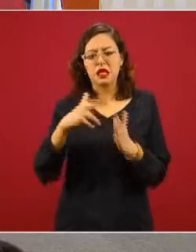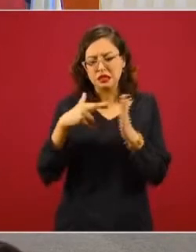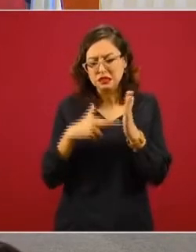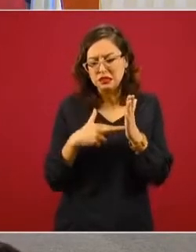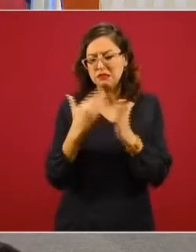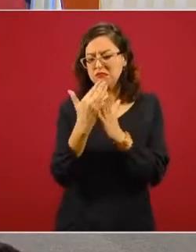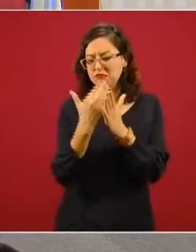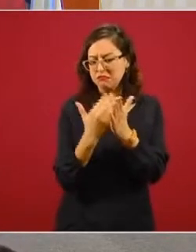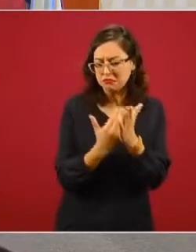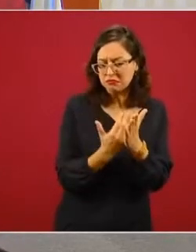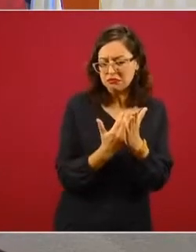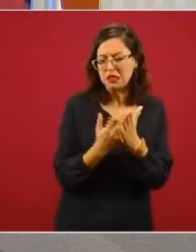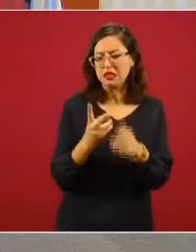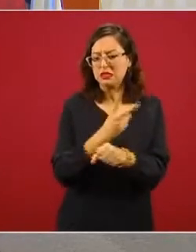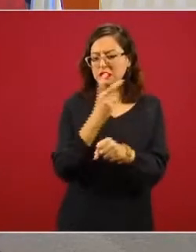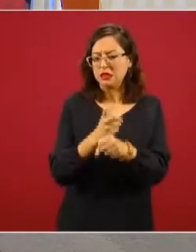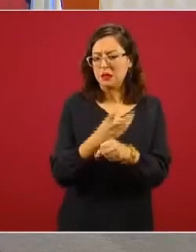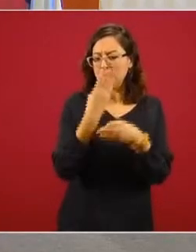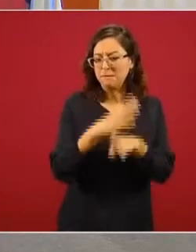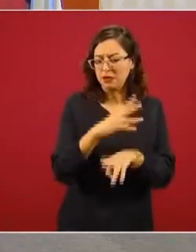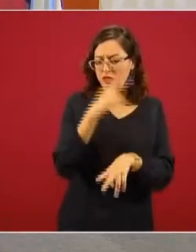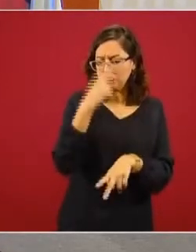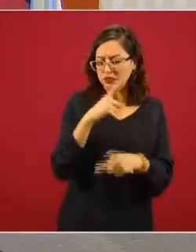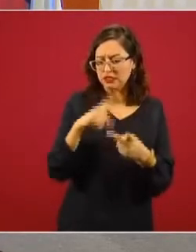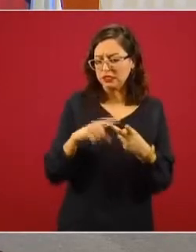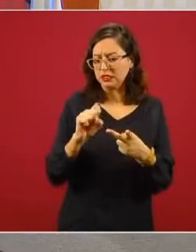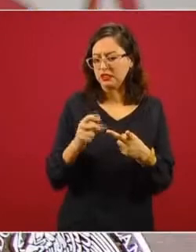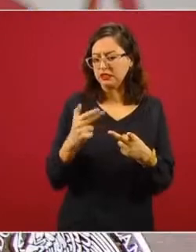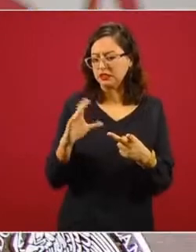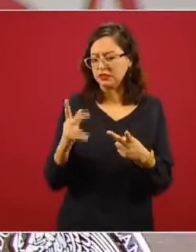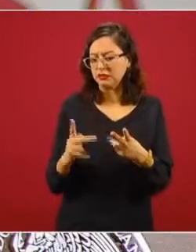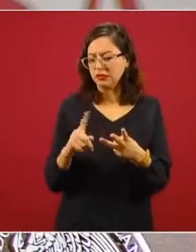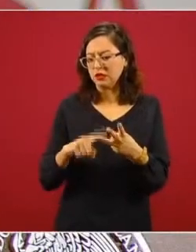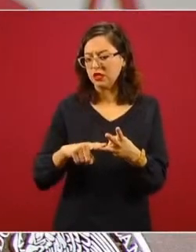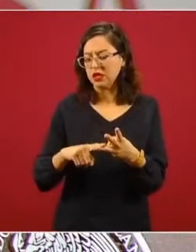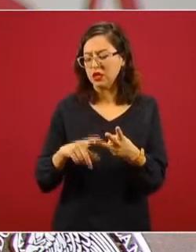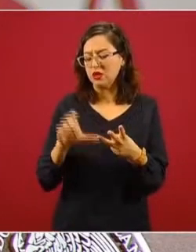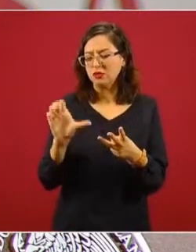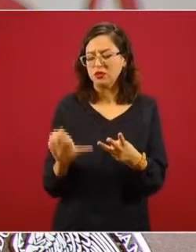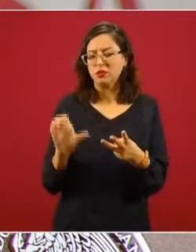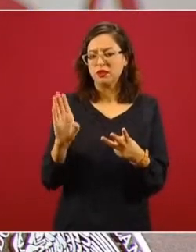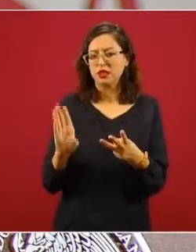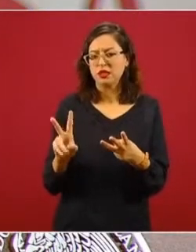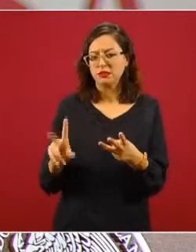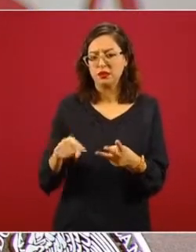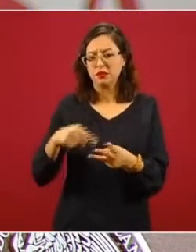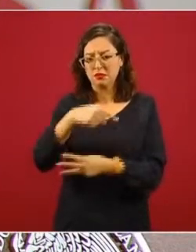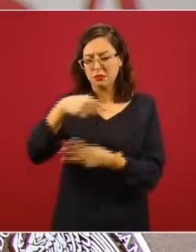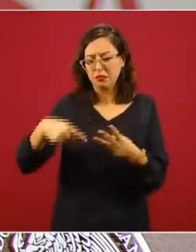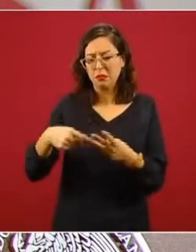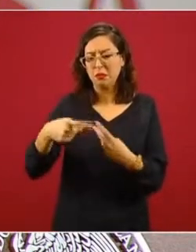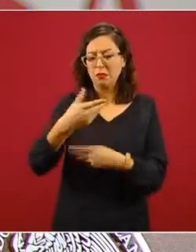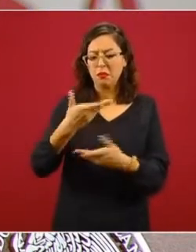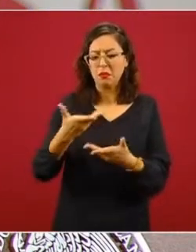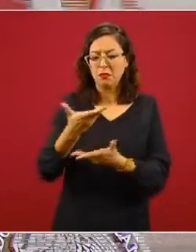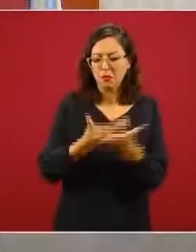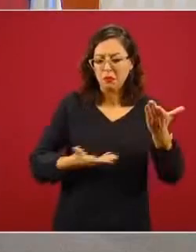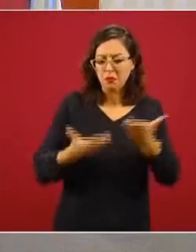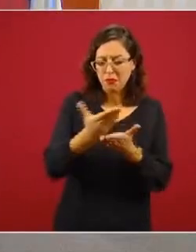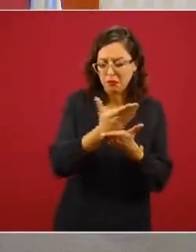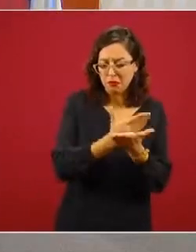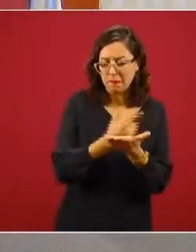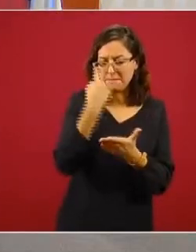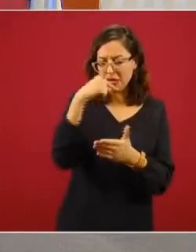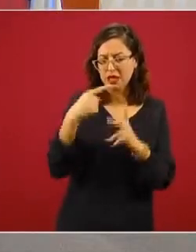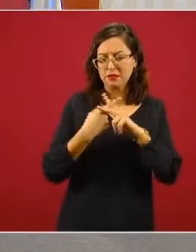Banco de México, la Secretaría de Hacienda y la Comisión Nacional Bancaria y de Valores para que pudieran ser operativas. El Banco de